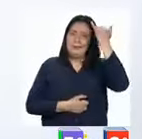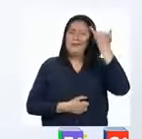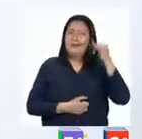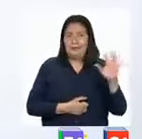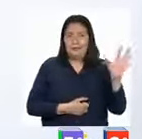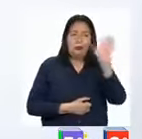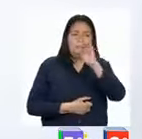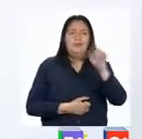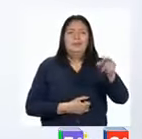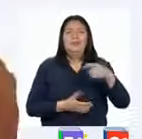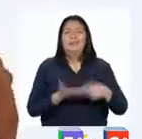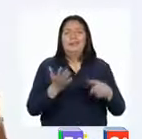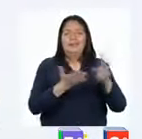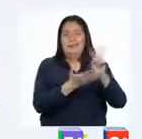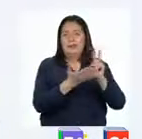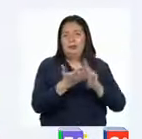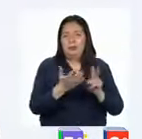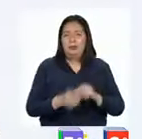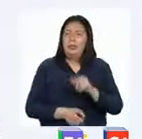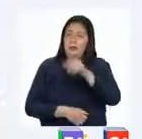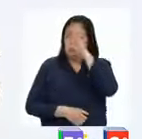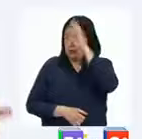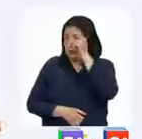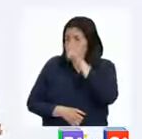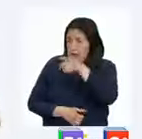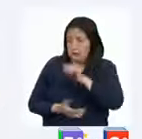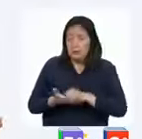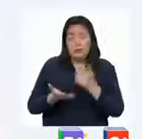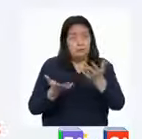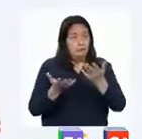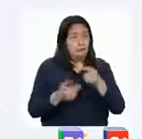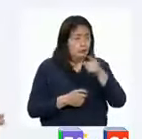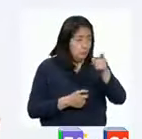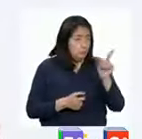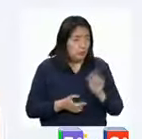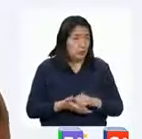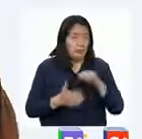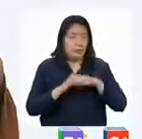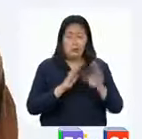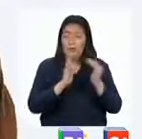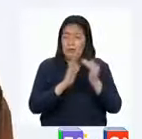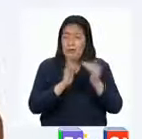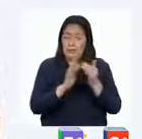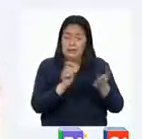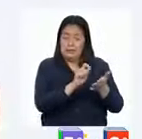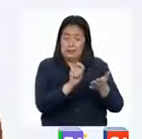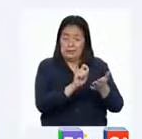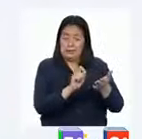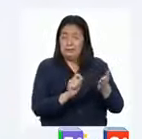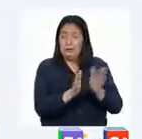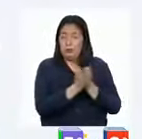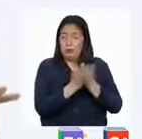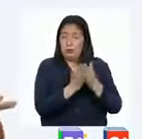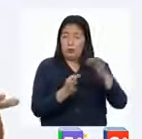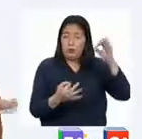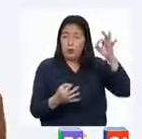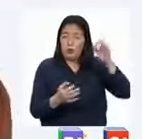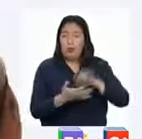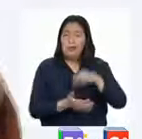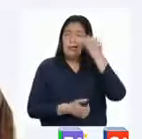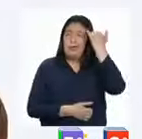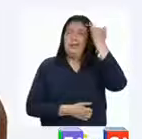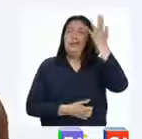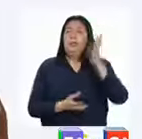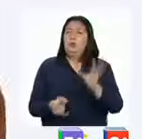general de lo que trata el texto. Chicas y chicos, los invito a que ustedes en casa escriban en sus cuadernos u hoja una